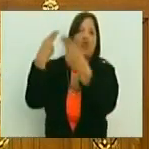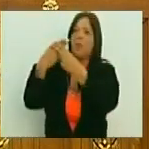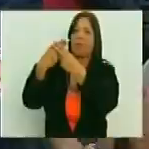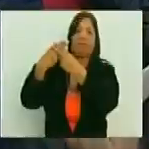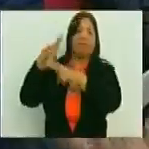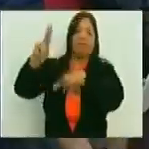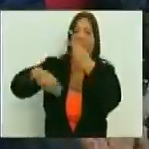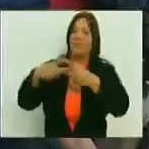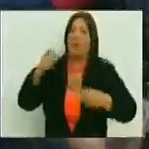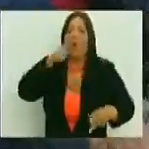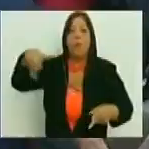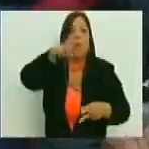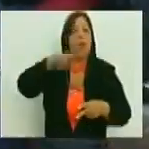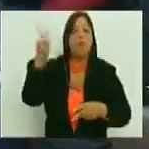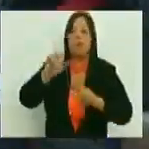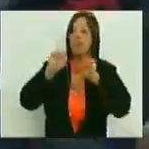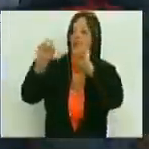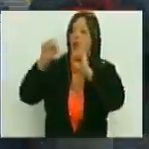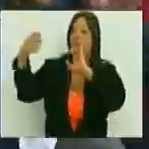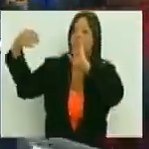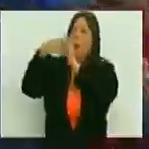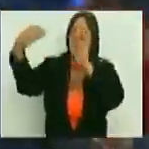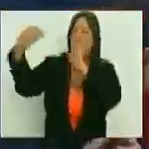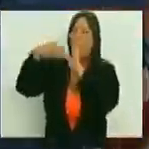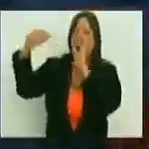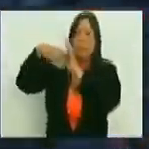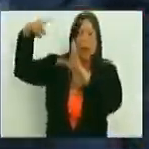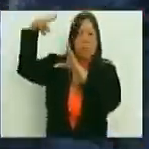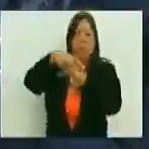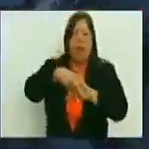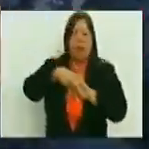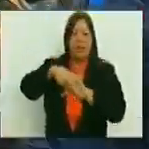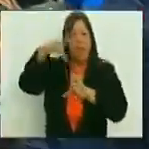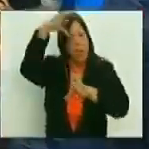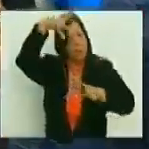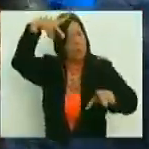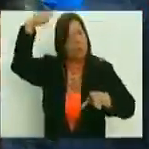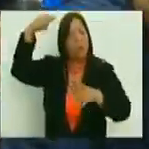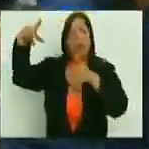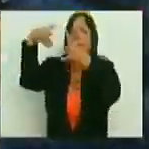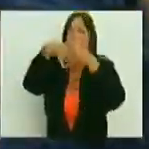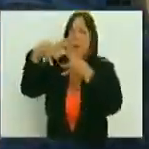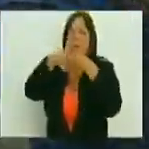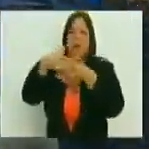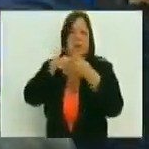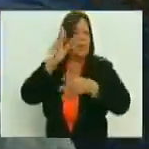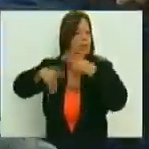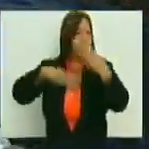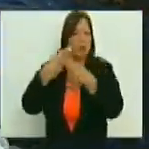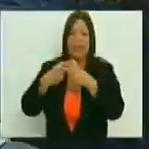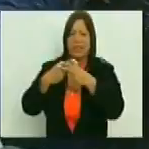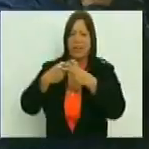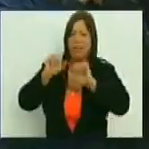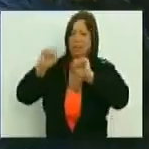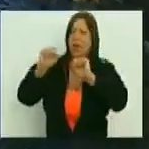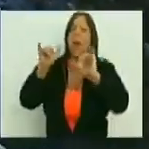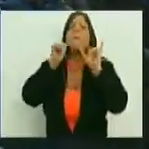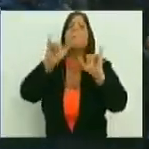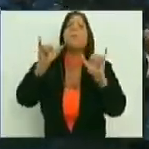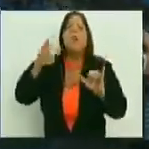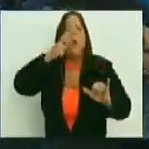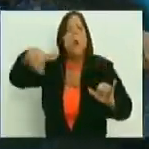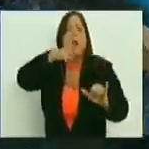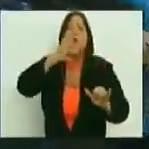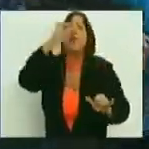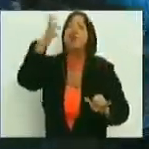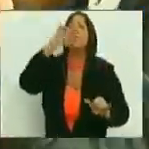El pueblo venezolano rechaza las amenazas infames e insolentes del imperio norteamericano, somos el mismo pueblo que